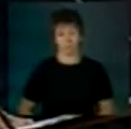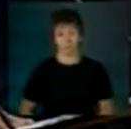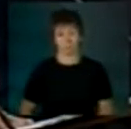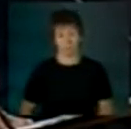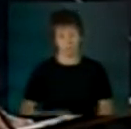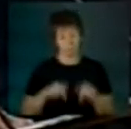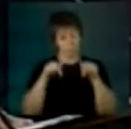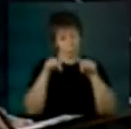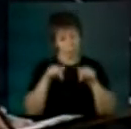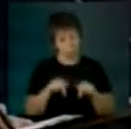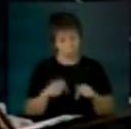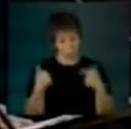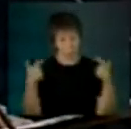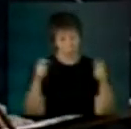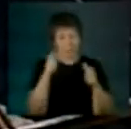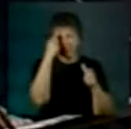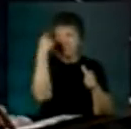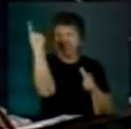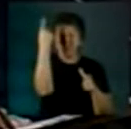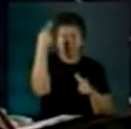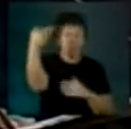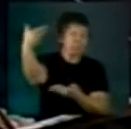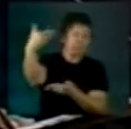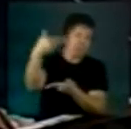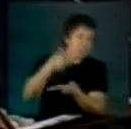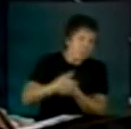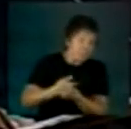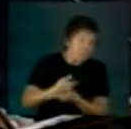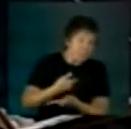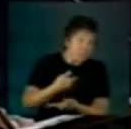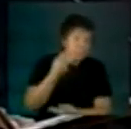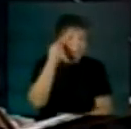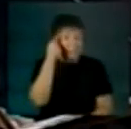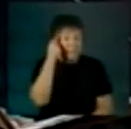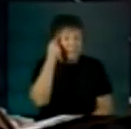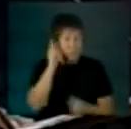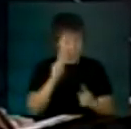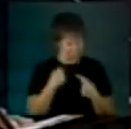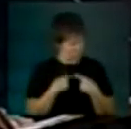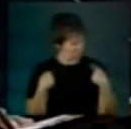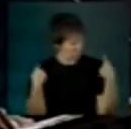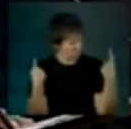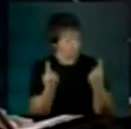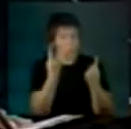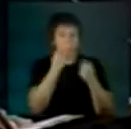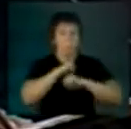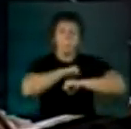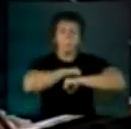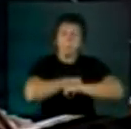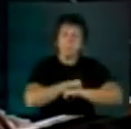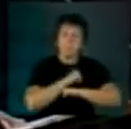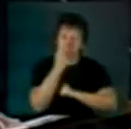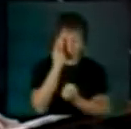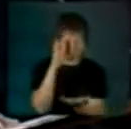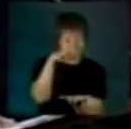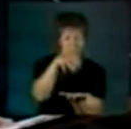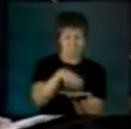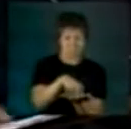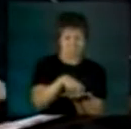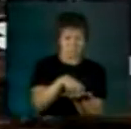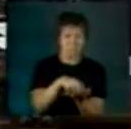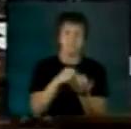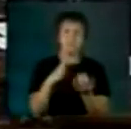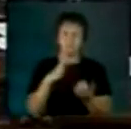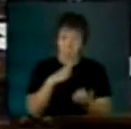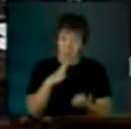Hoy la comunidad internacional nos pide que nos pensemos a nosotros mismos como miembros de una especie cuyo